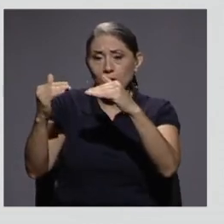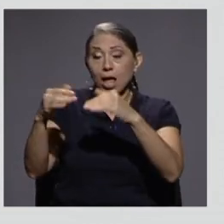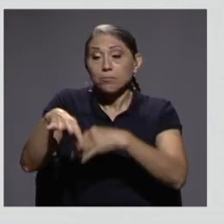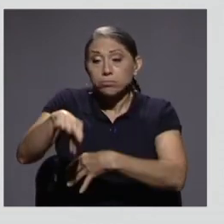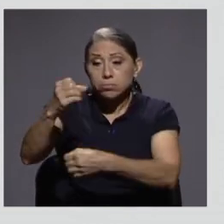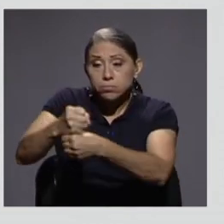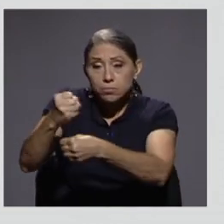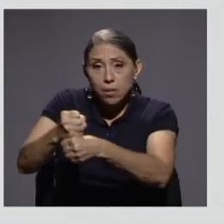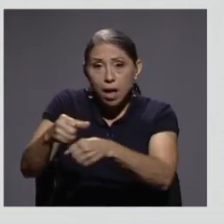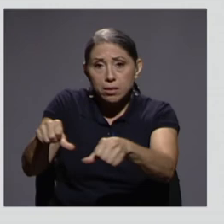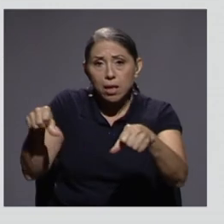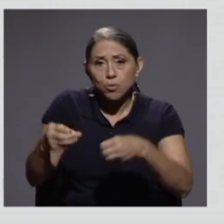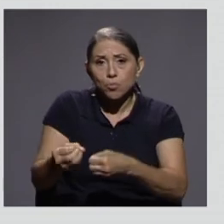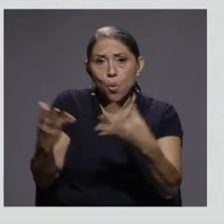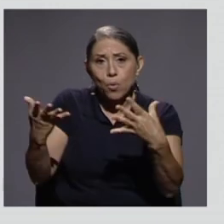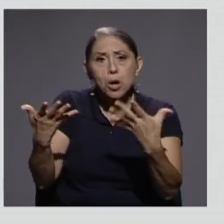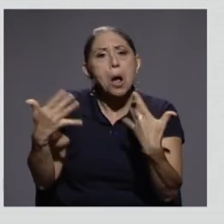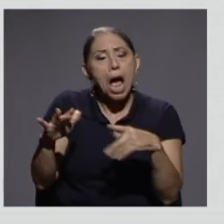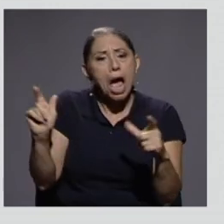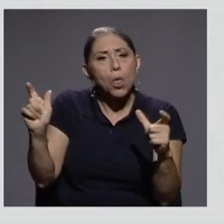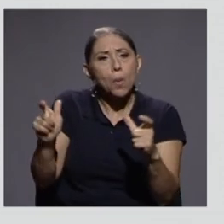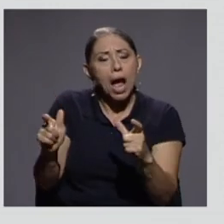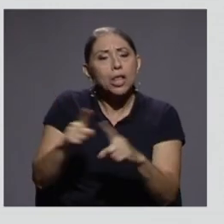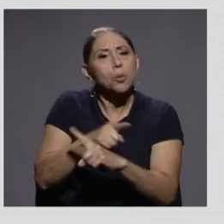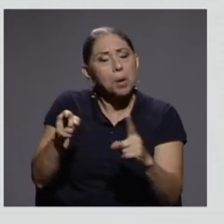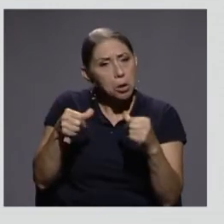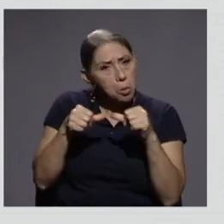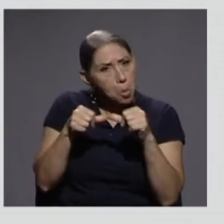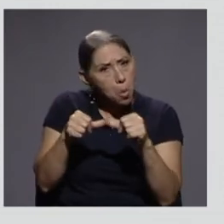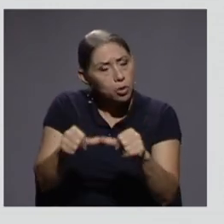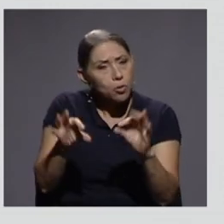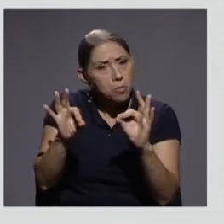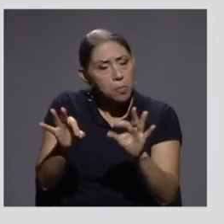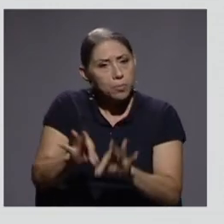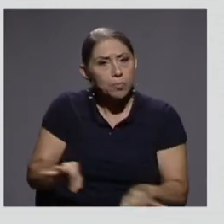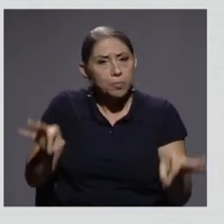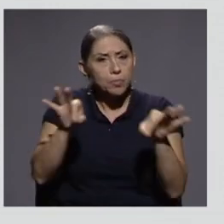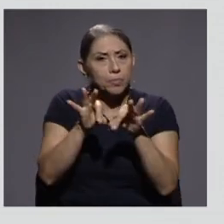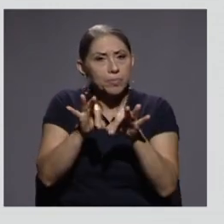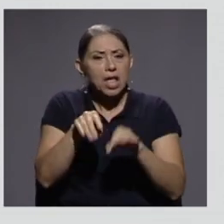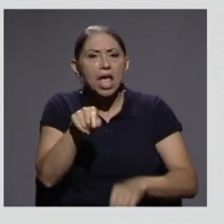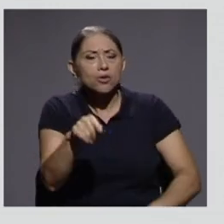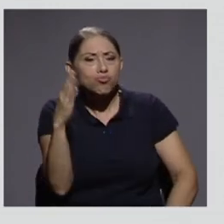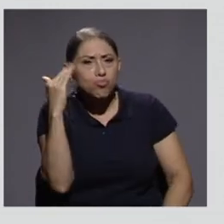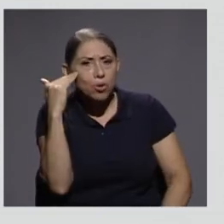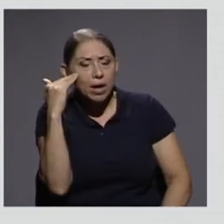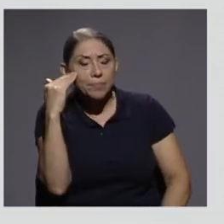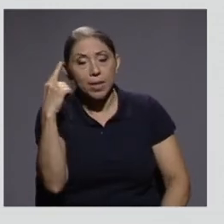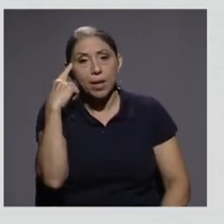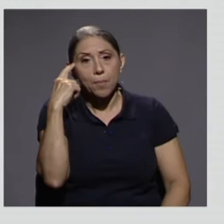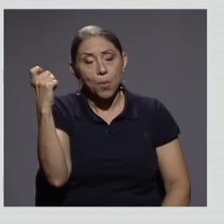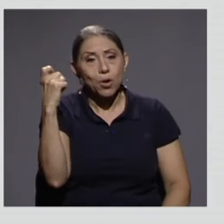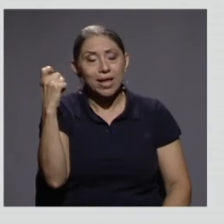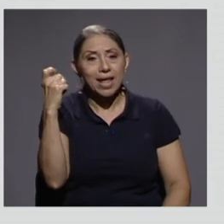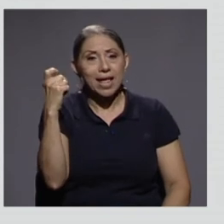ha ido bajando, pero aún así sigue siendo muy importante. Y esto se justifica porque el sector